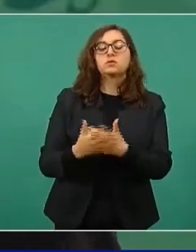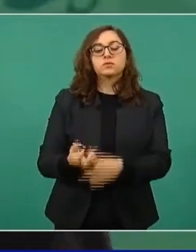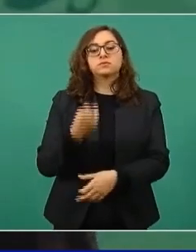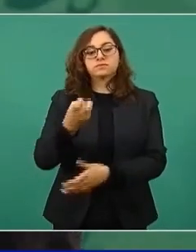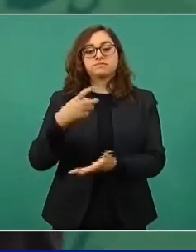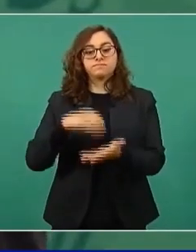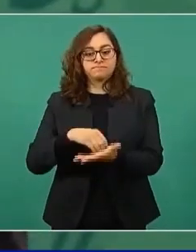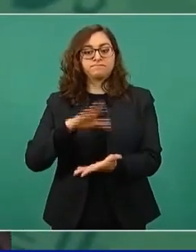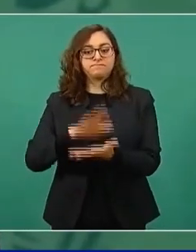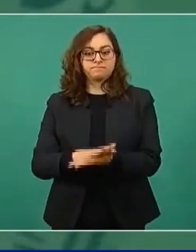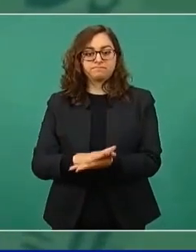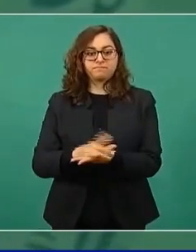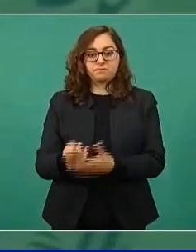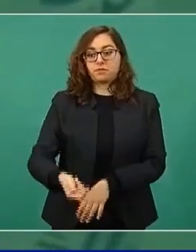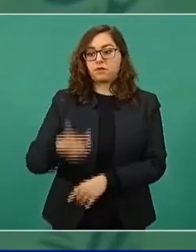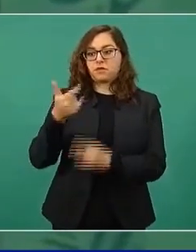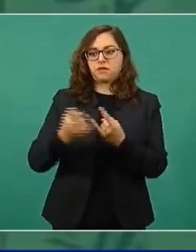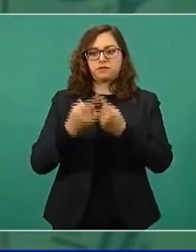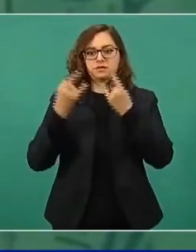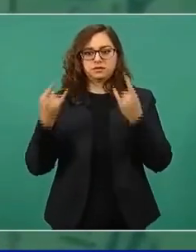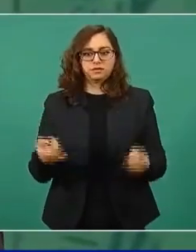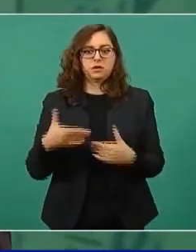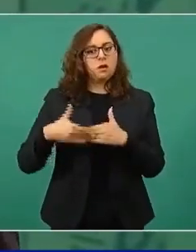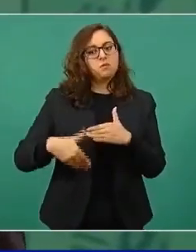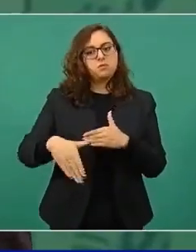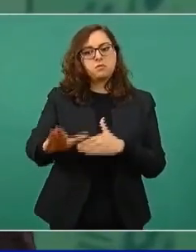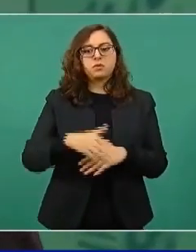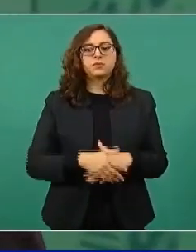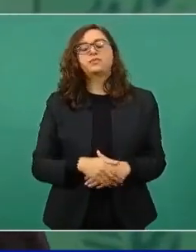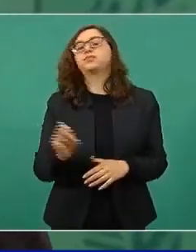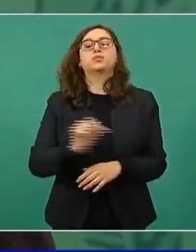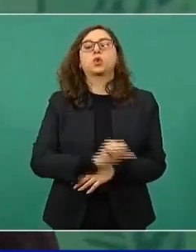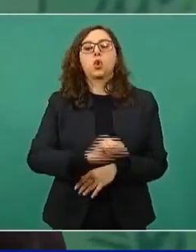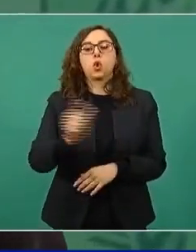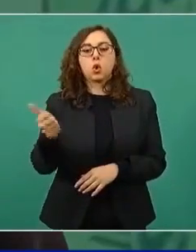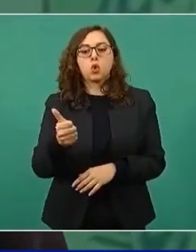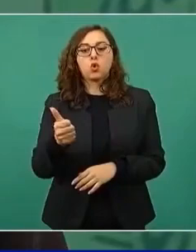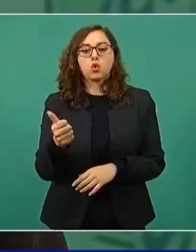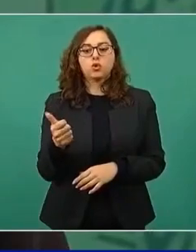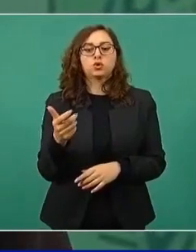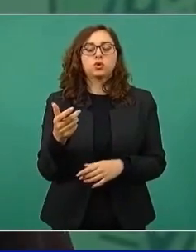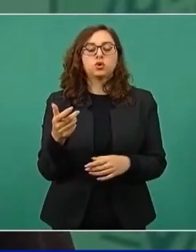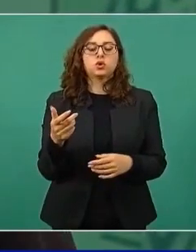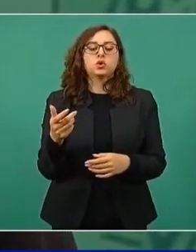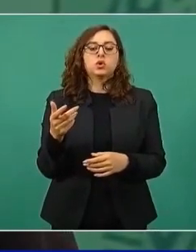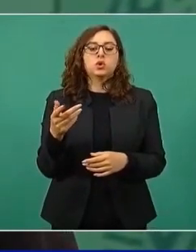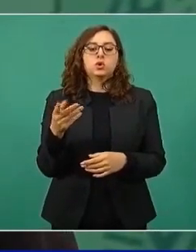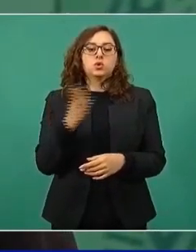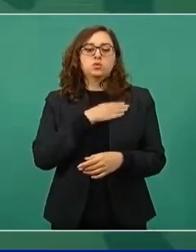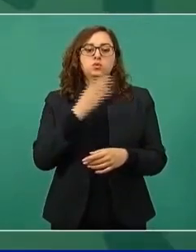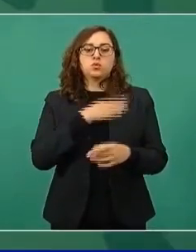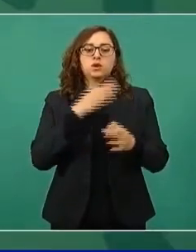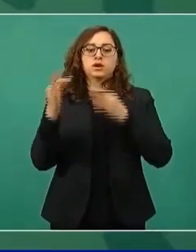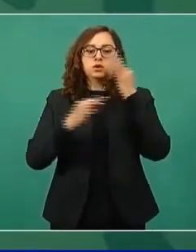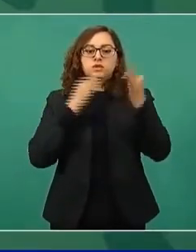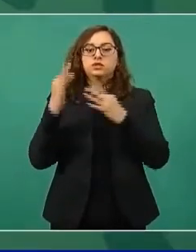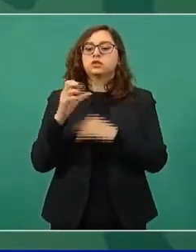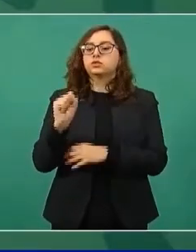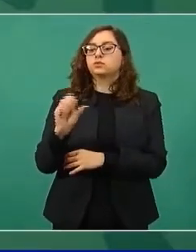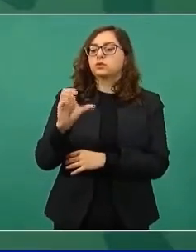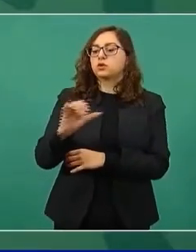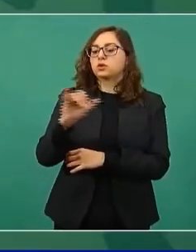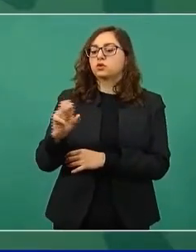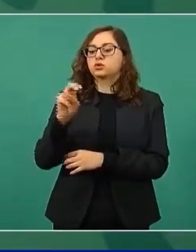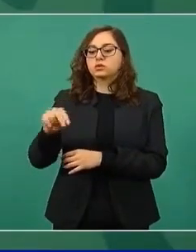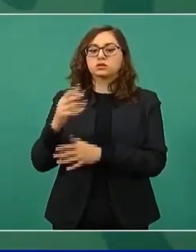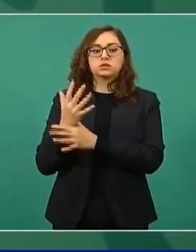Y la otra buena noticia es que la Corte también resuelve que es